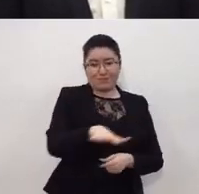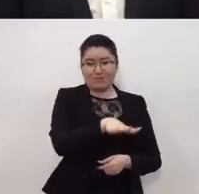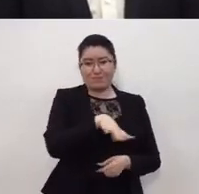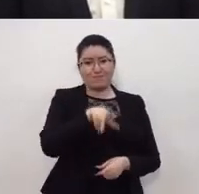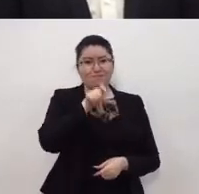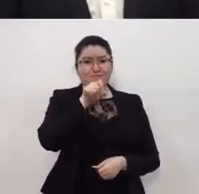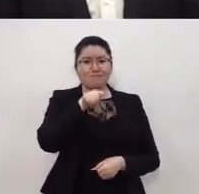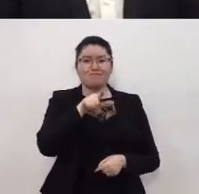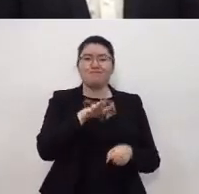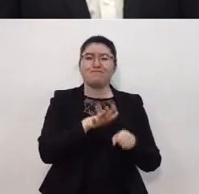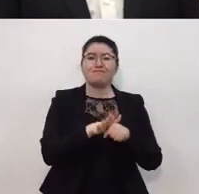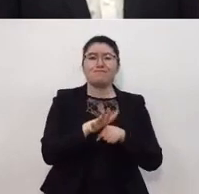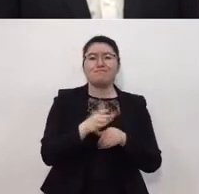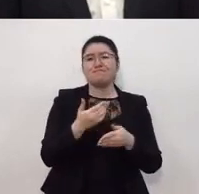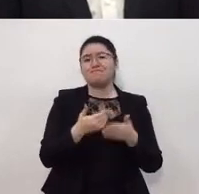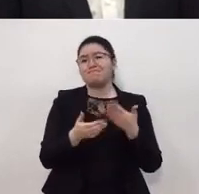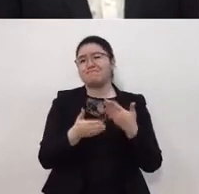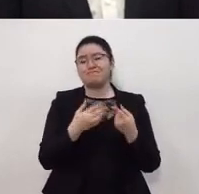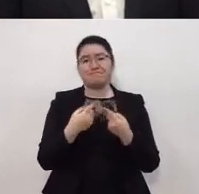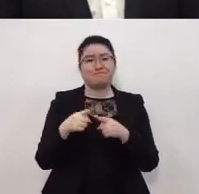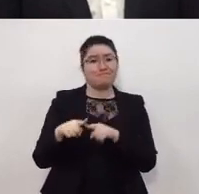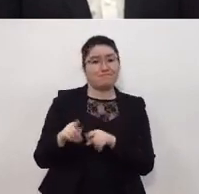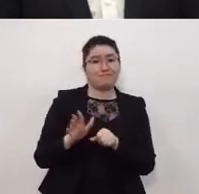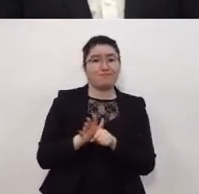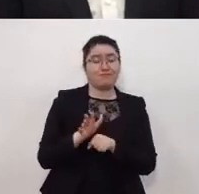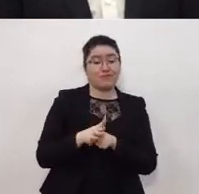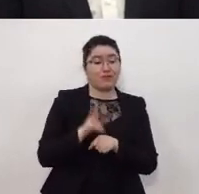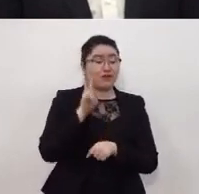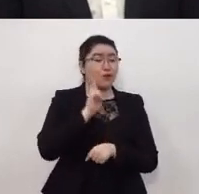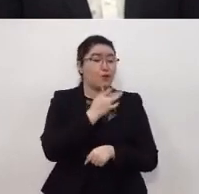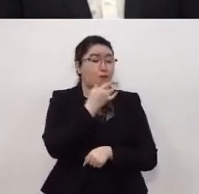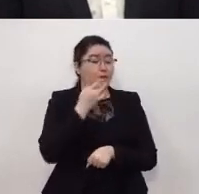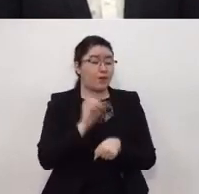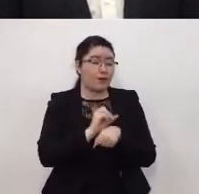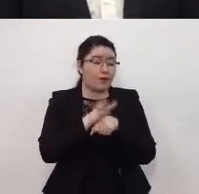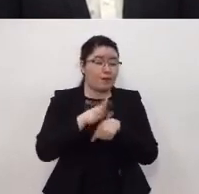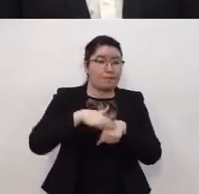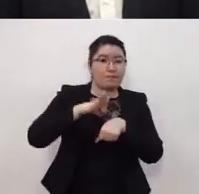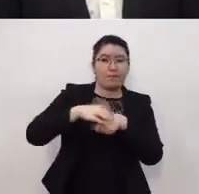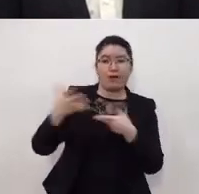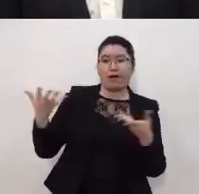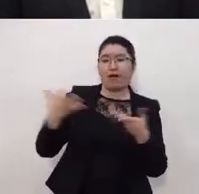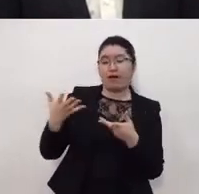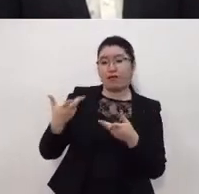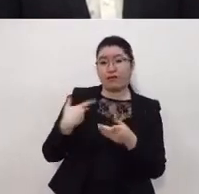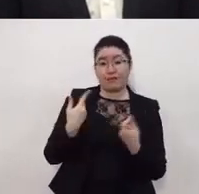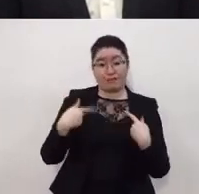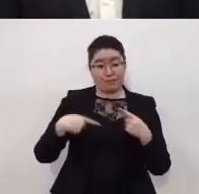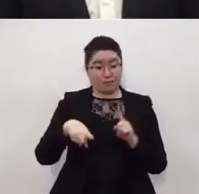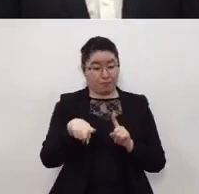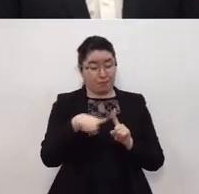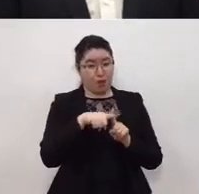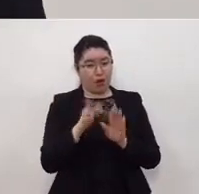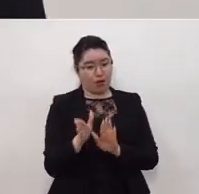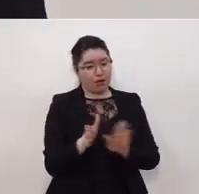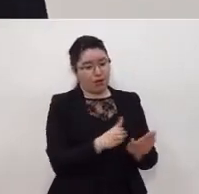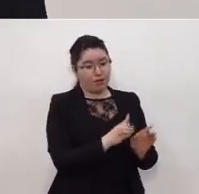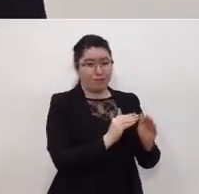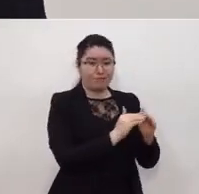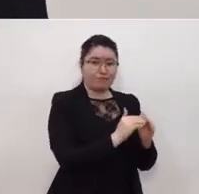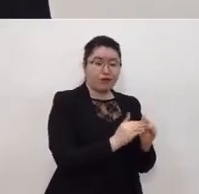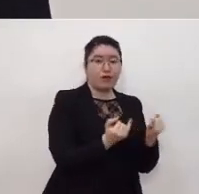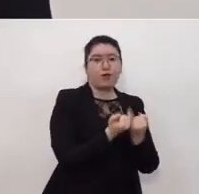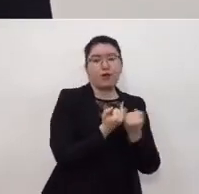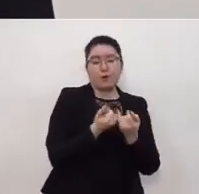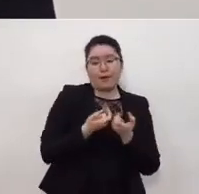acciones en los últimos meses el aumento en el número de pruebas en el aislamiento de positivos el trabajo que hacemos a través